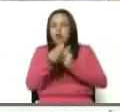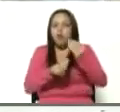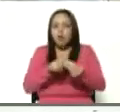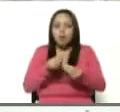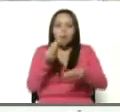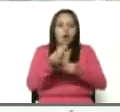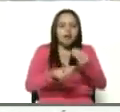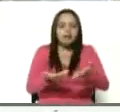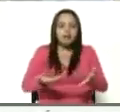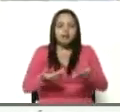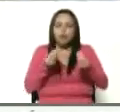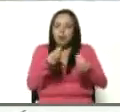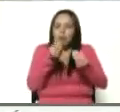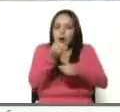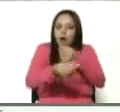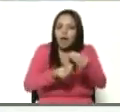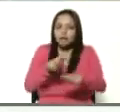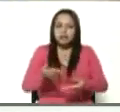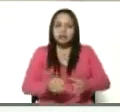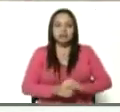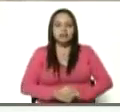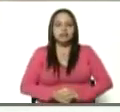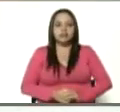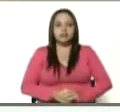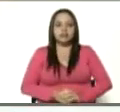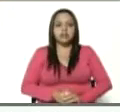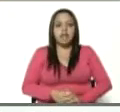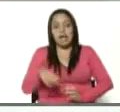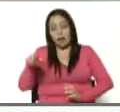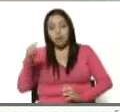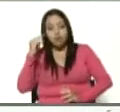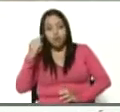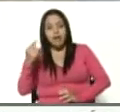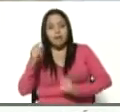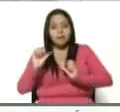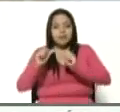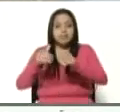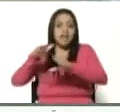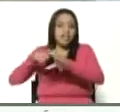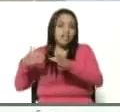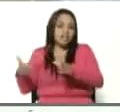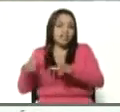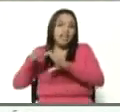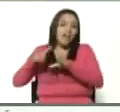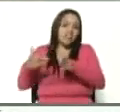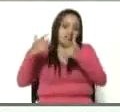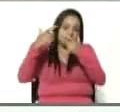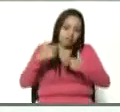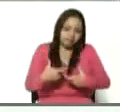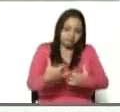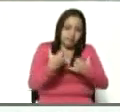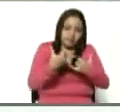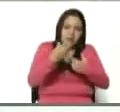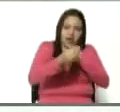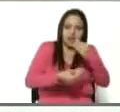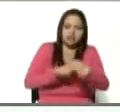hace habla por sí misma, así que cuando a ella le toca hablar solamente habla por lo que es, por lo que hace.